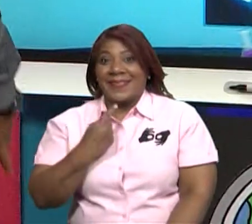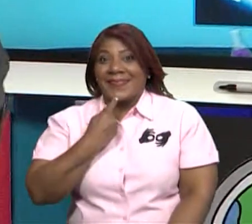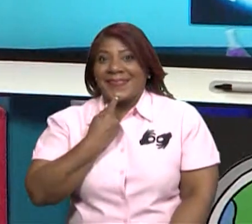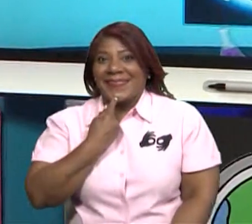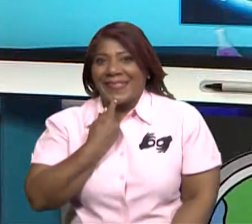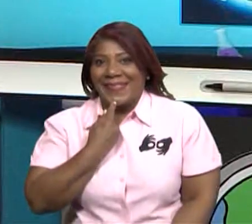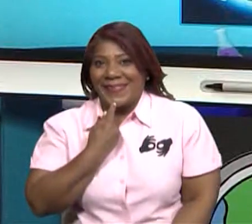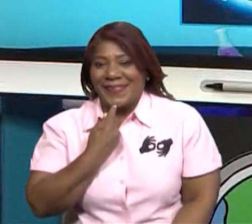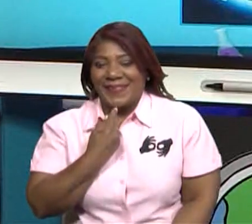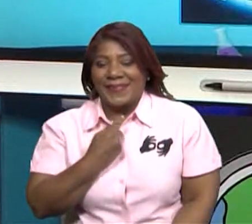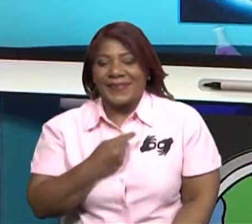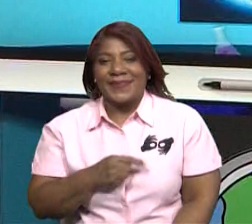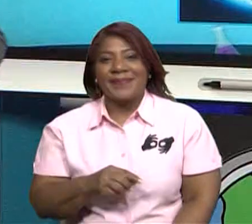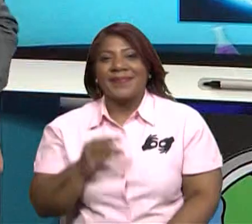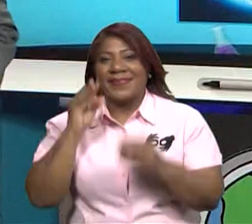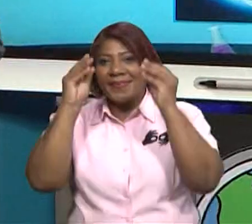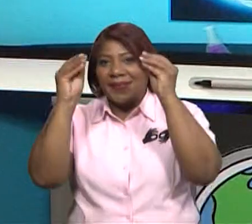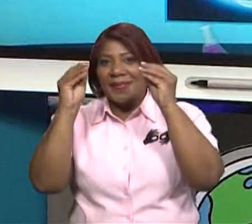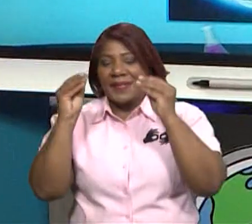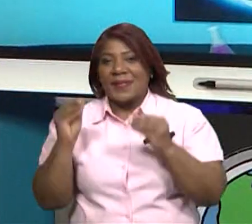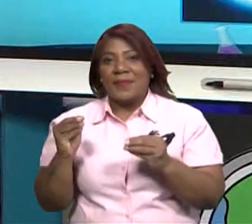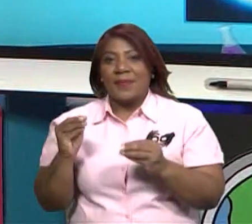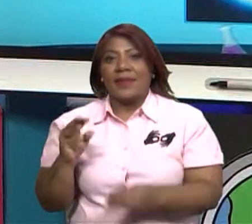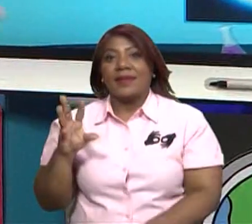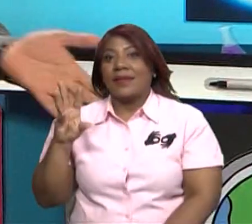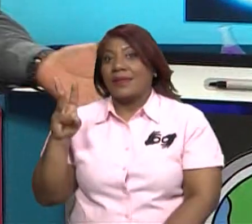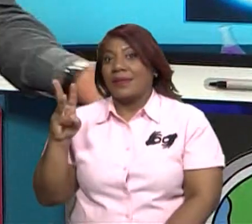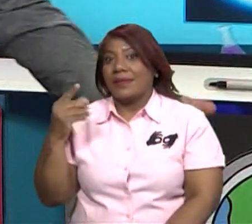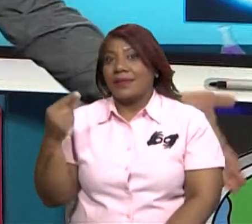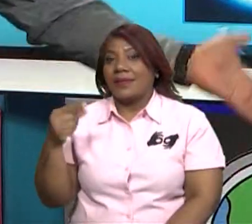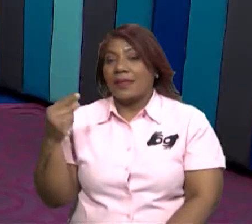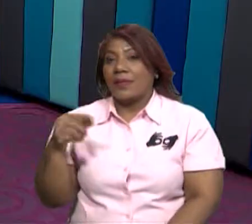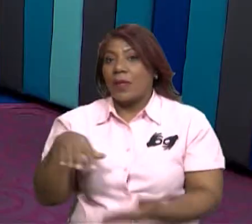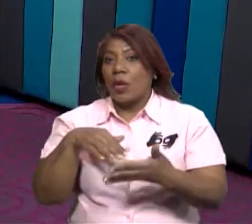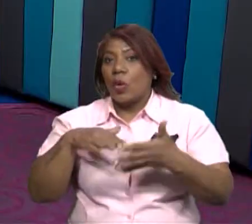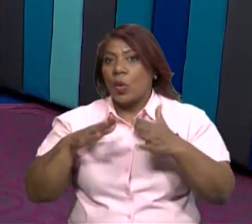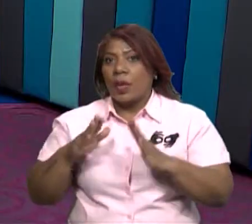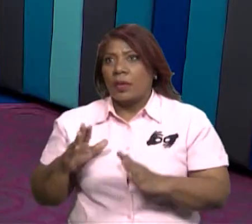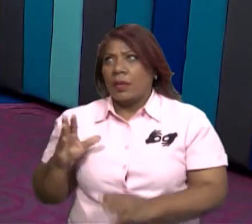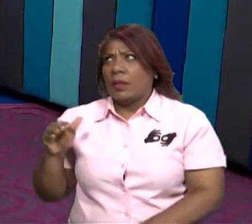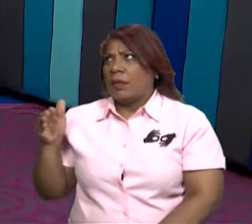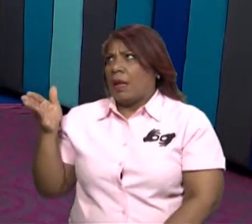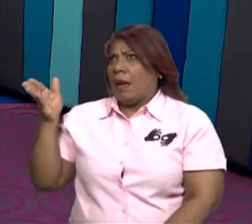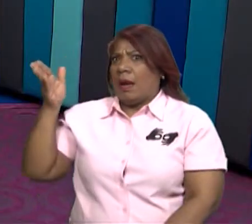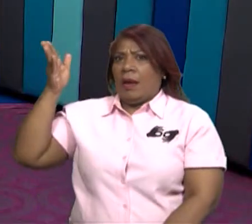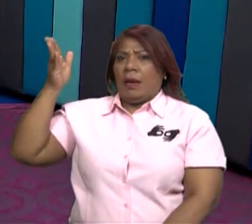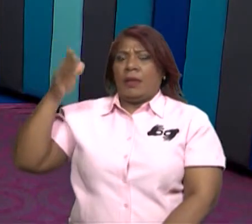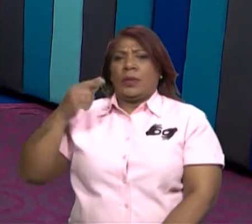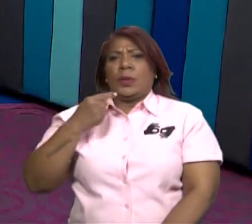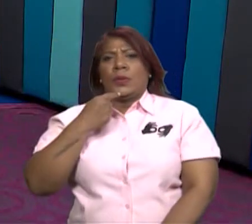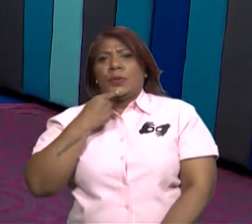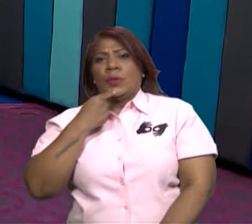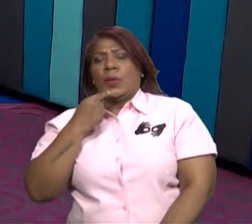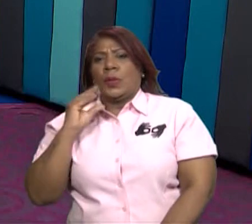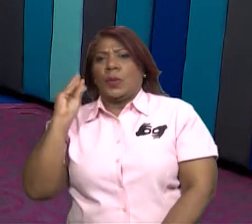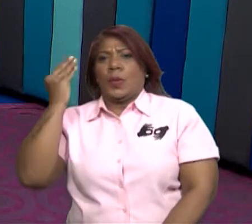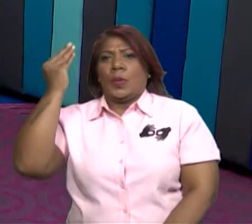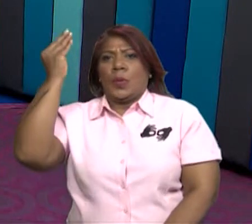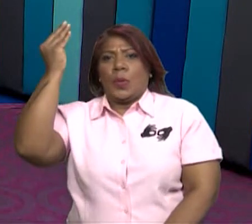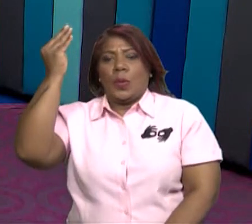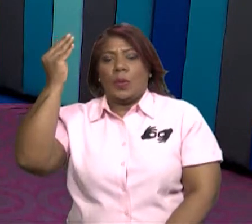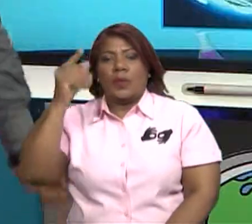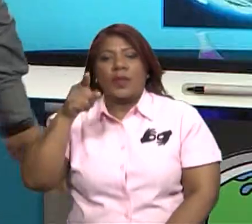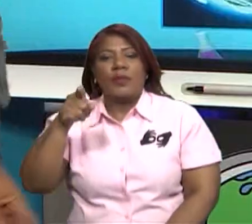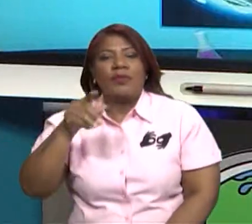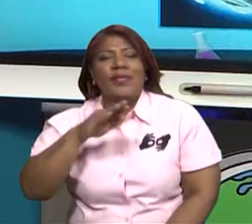Porque ese maestro siempre nos aborda así, que ustedes que quieren decir que los más viejos de primaria todavía son